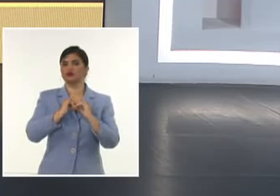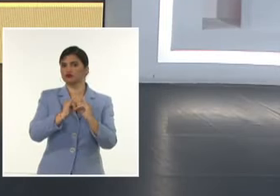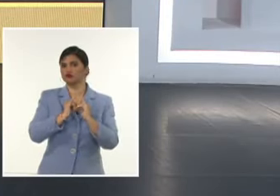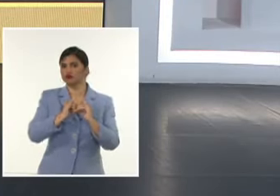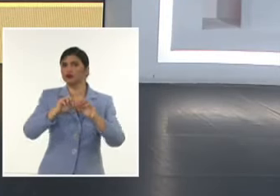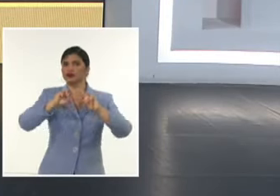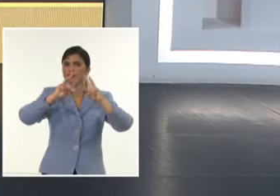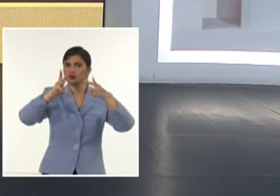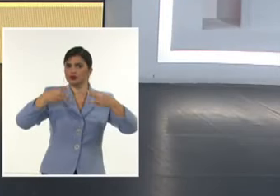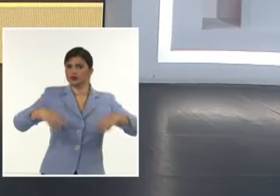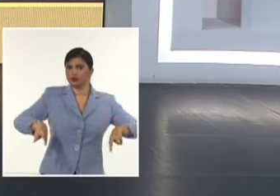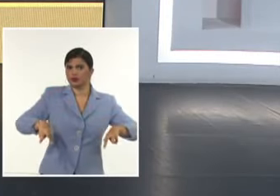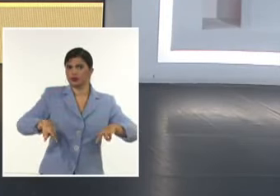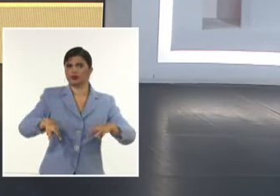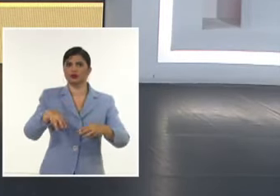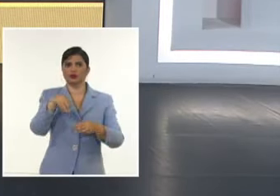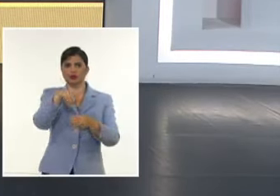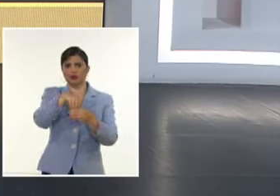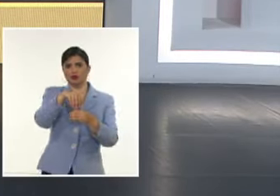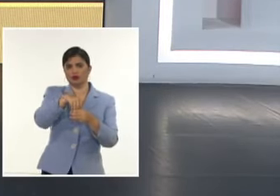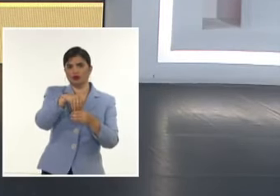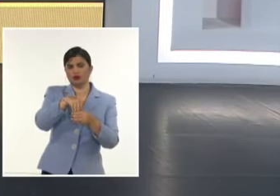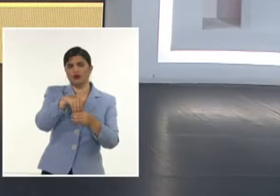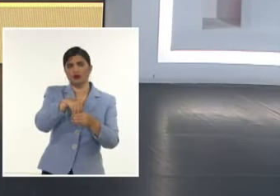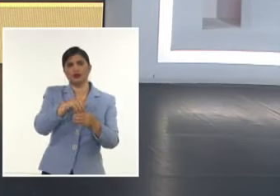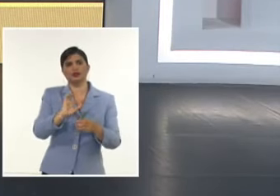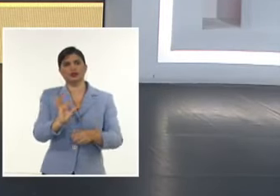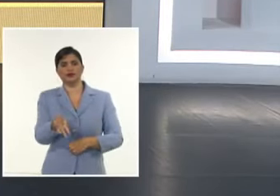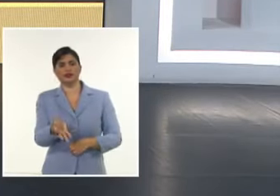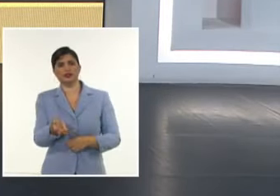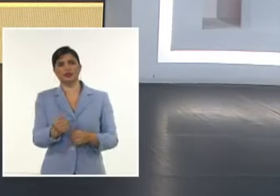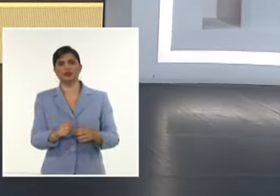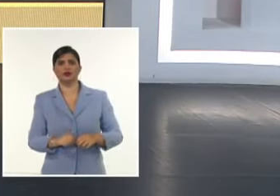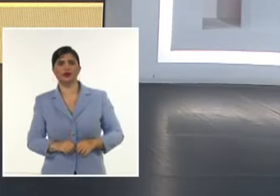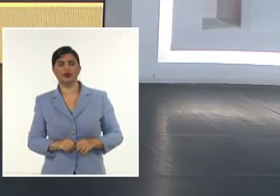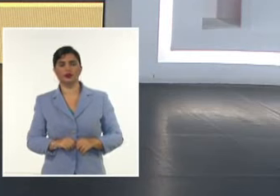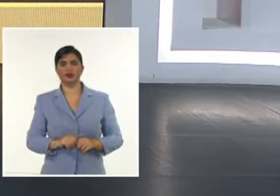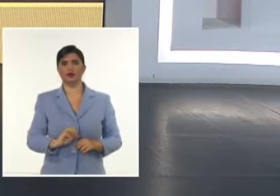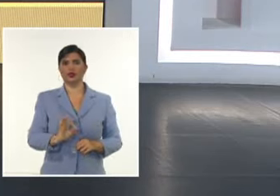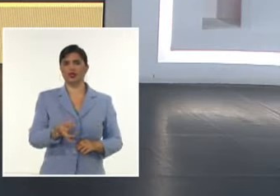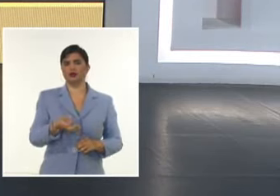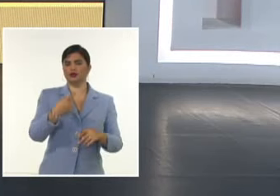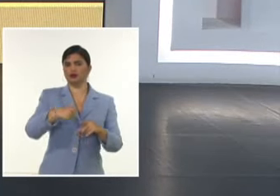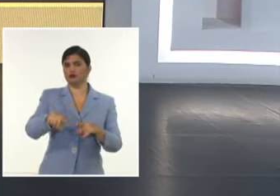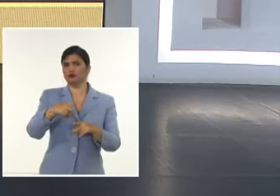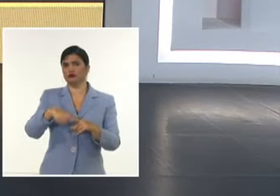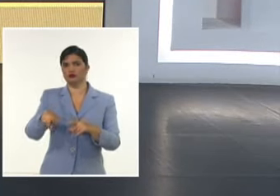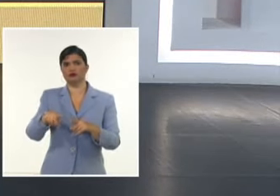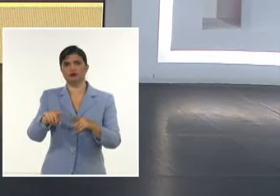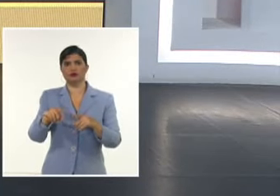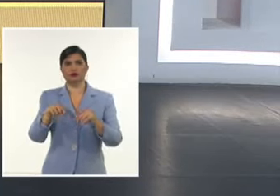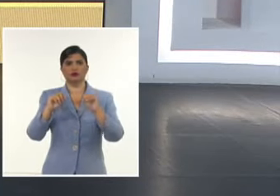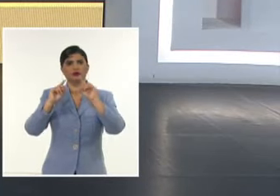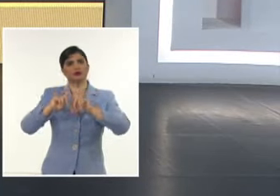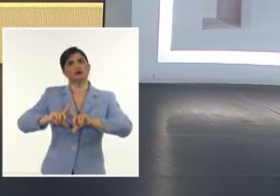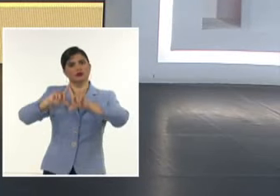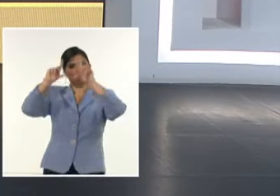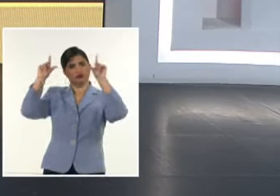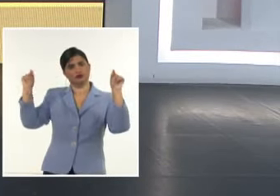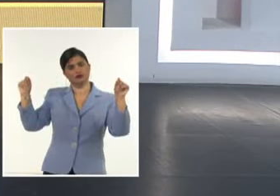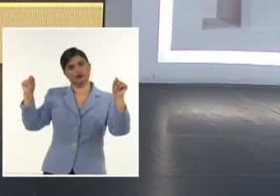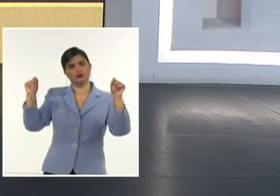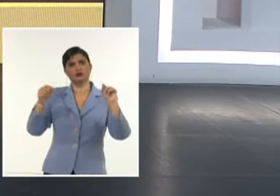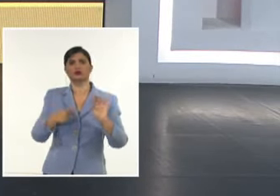prensa Ese emplazamiento Del que usted hace referencia De nuevas estaciones sismológicas En otros territorios del país No solo en el oriente Por los que no están